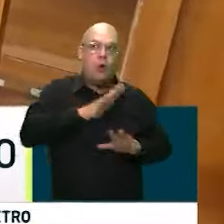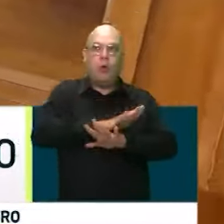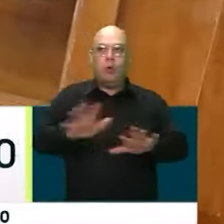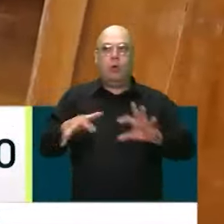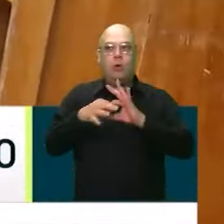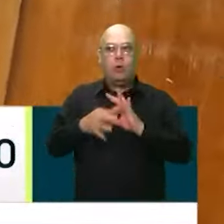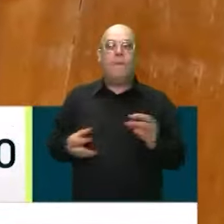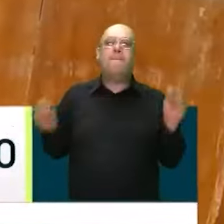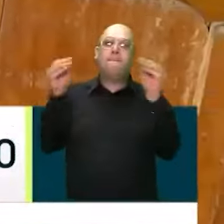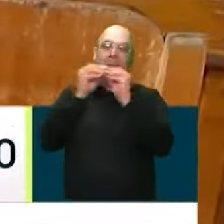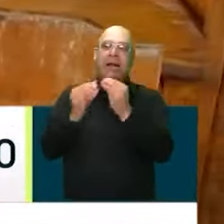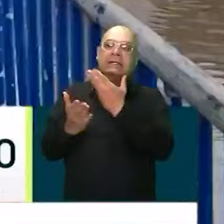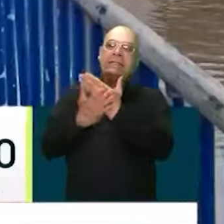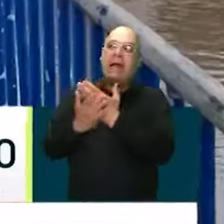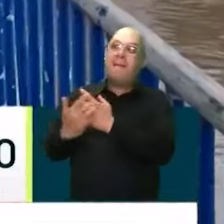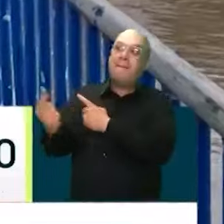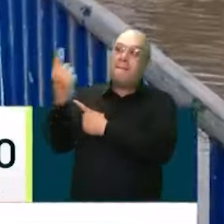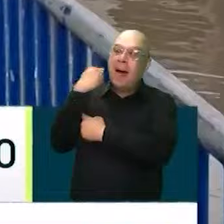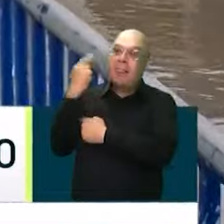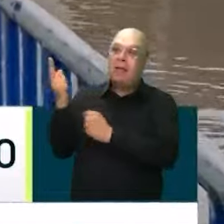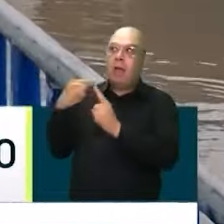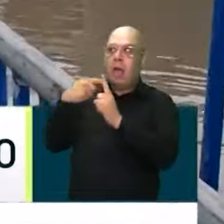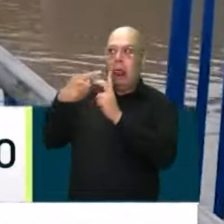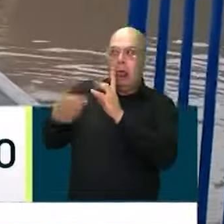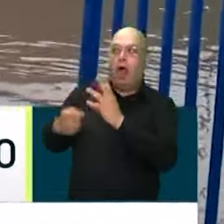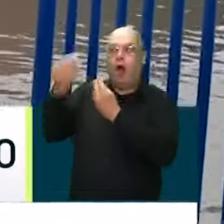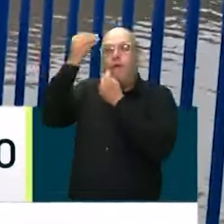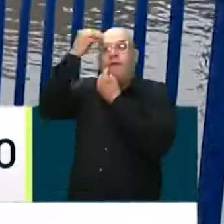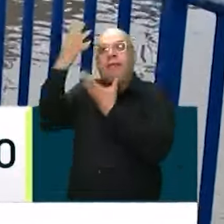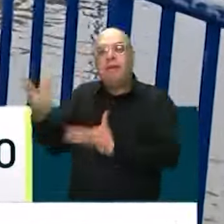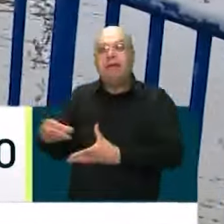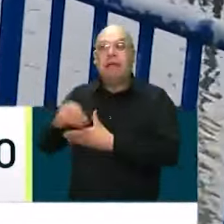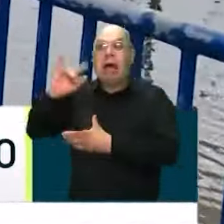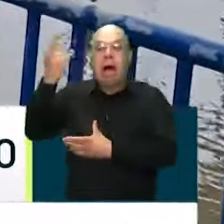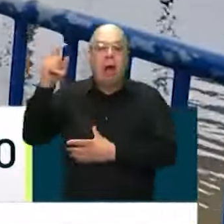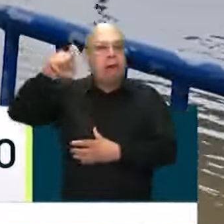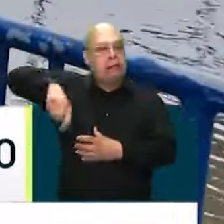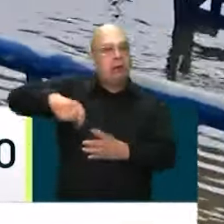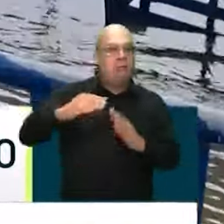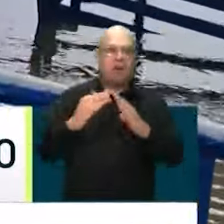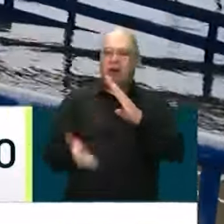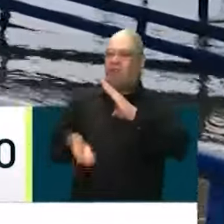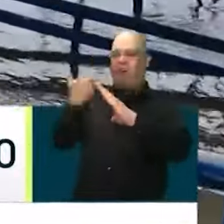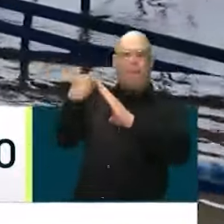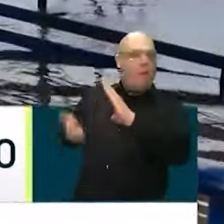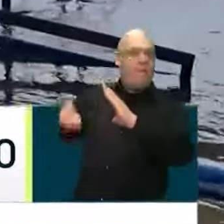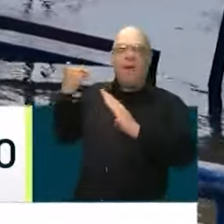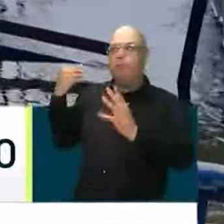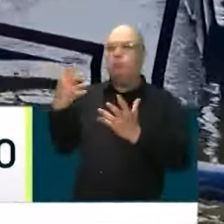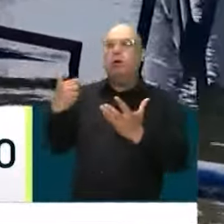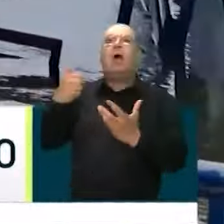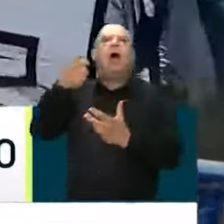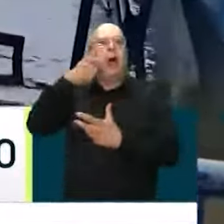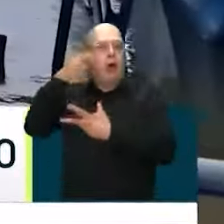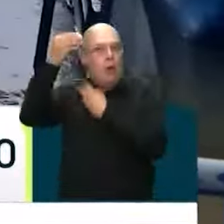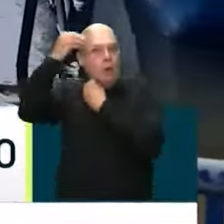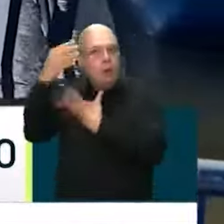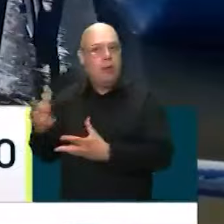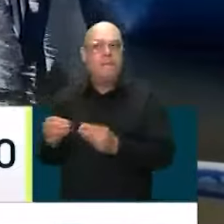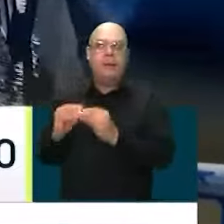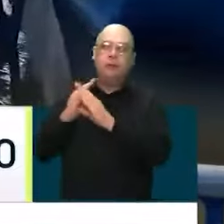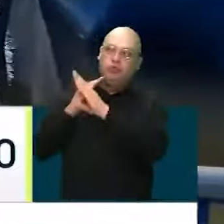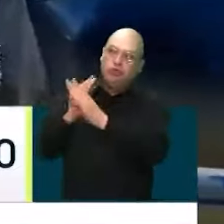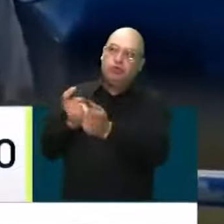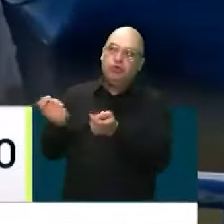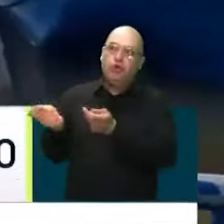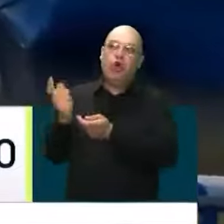indicaciones de los organismos de socorro en caso de ser necesario evacuar y tomar medidas de precaución ante el aumento